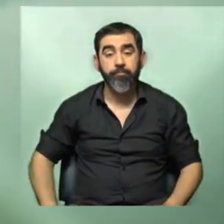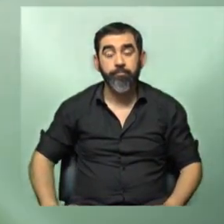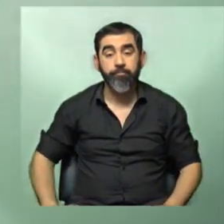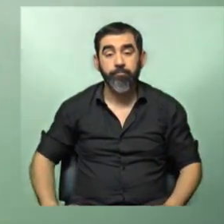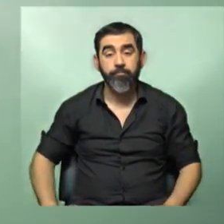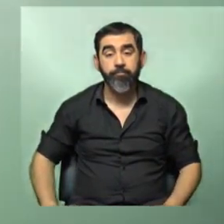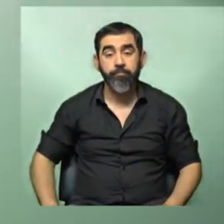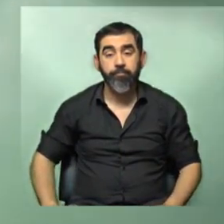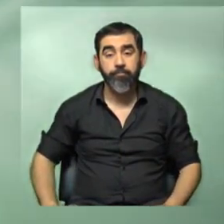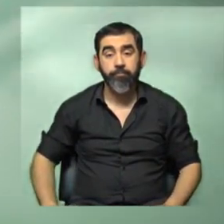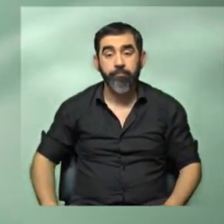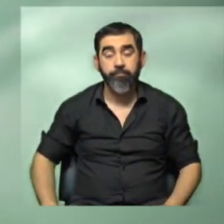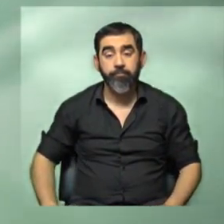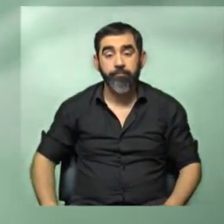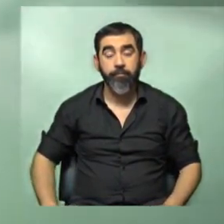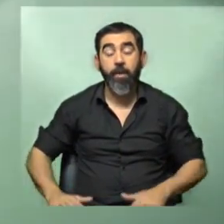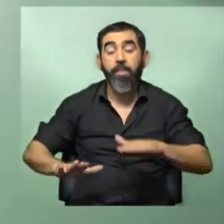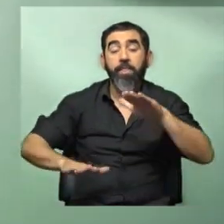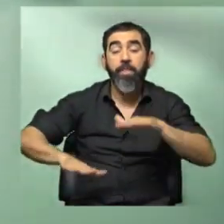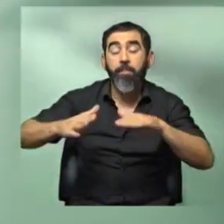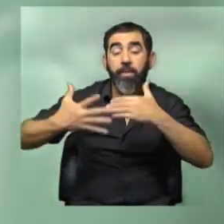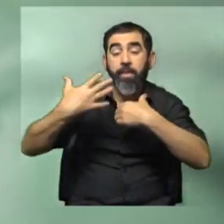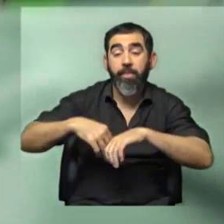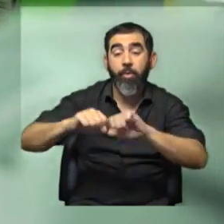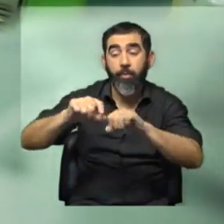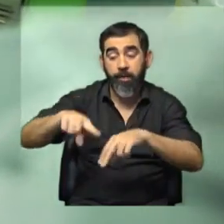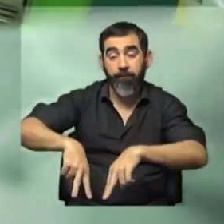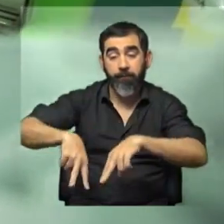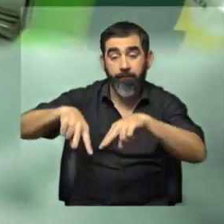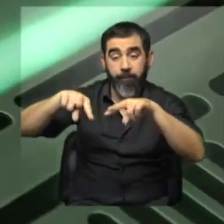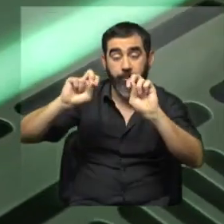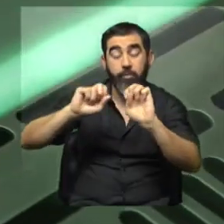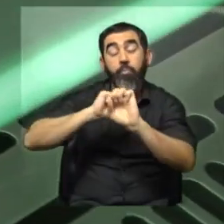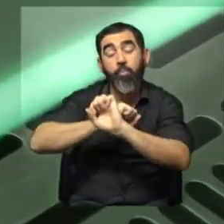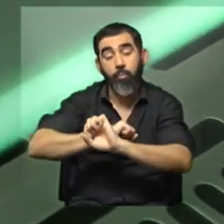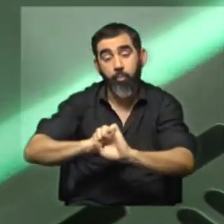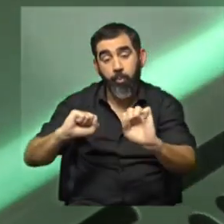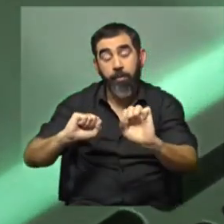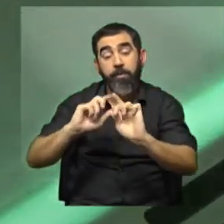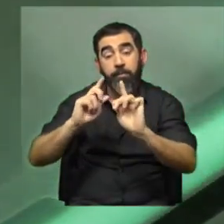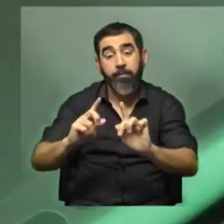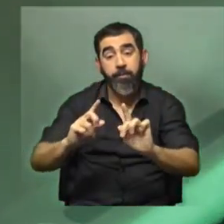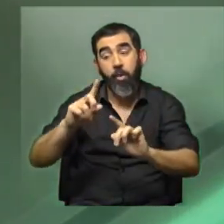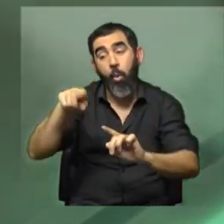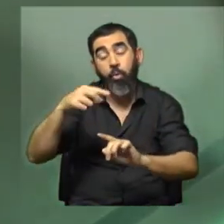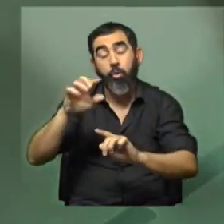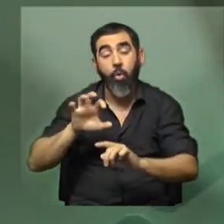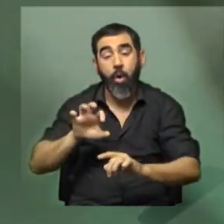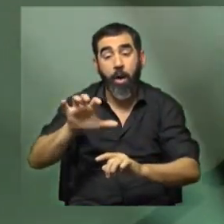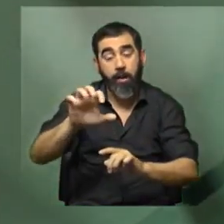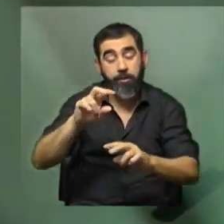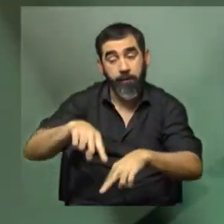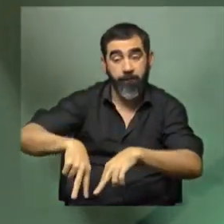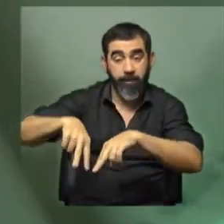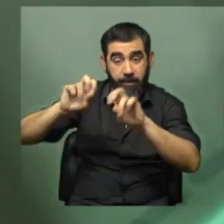Lo que nosotros encontremos en esta investigación en el cáncer vesical podría ser buscado también en otros tipos de cánceres.